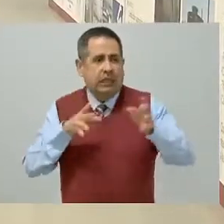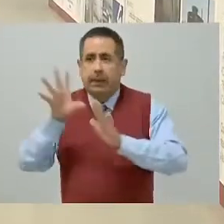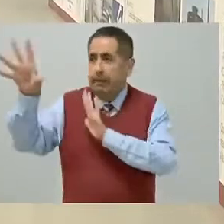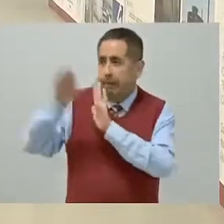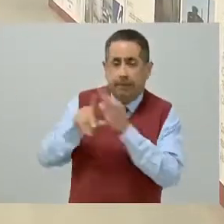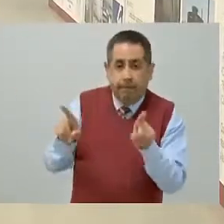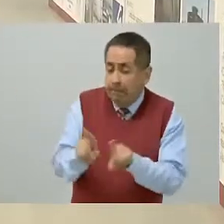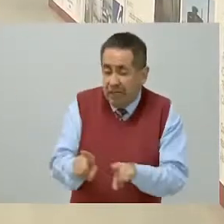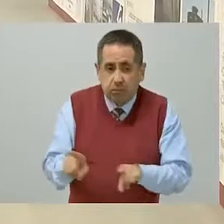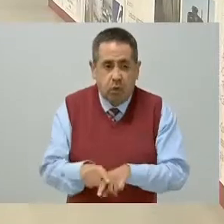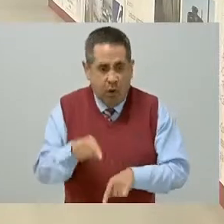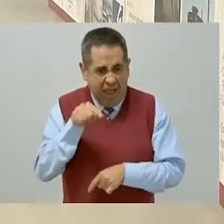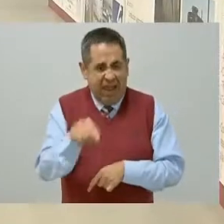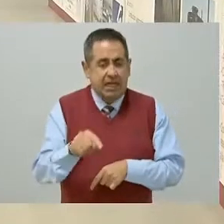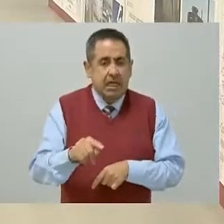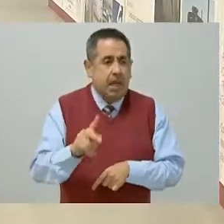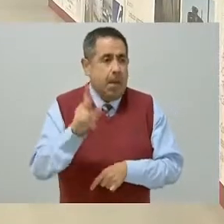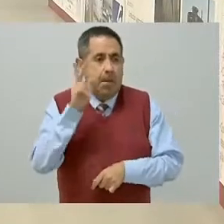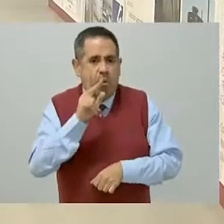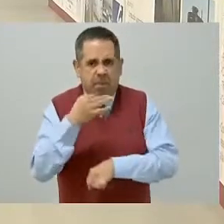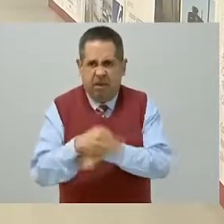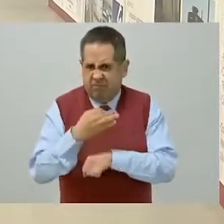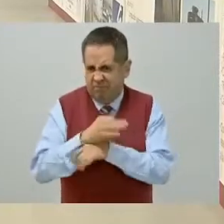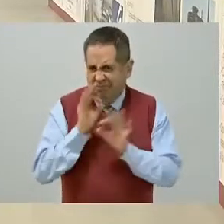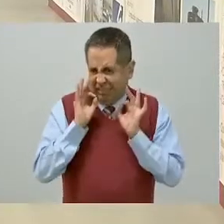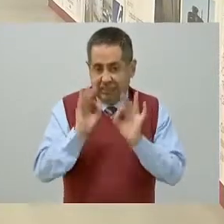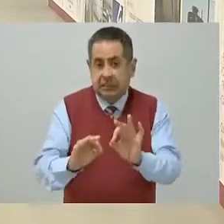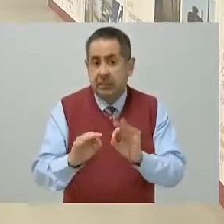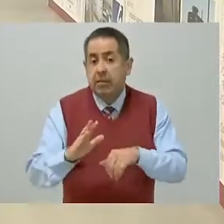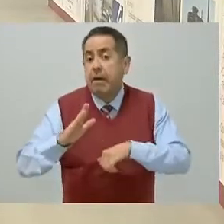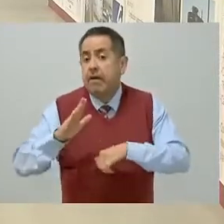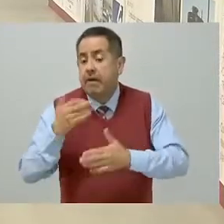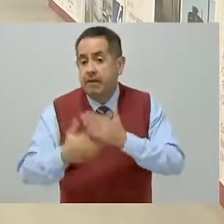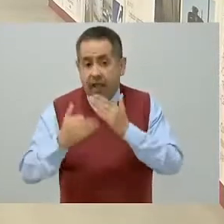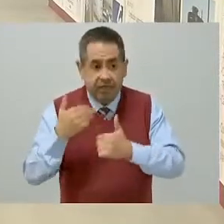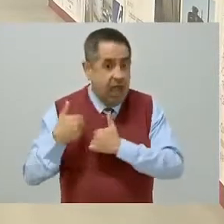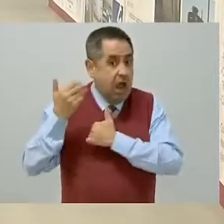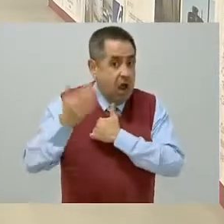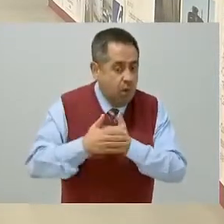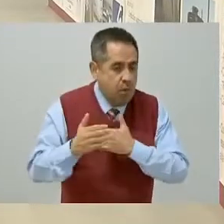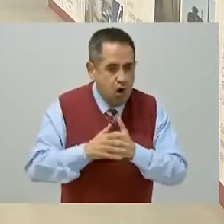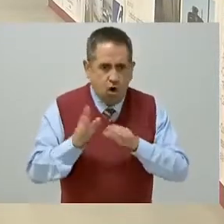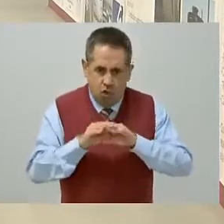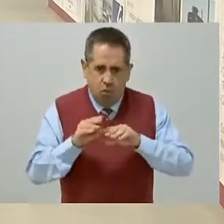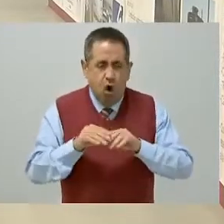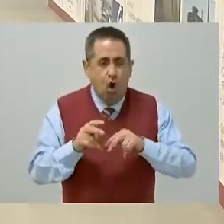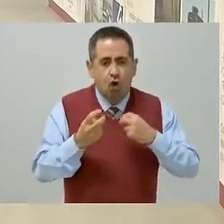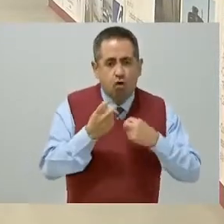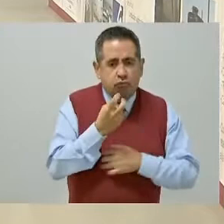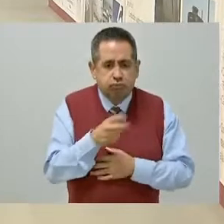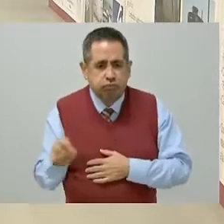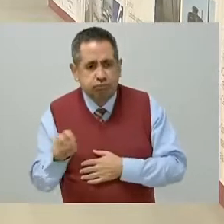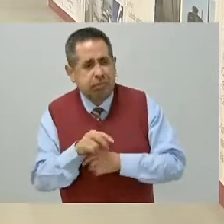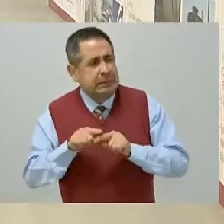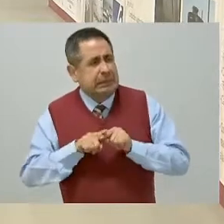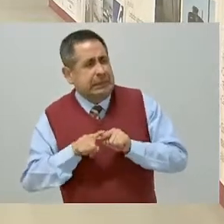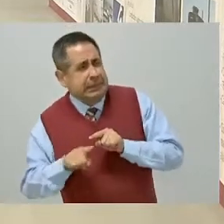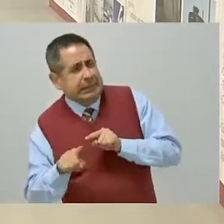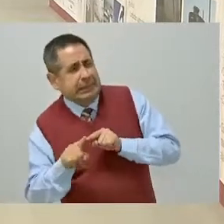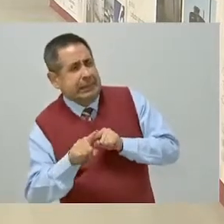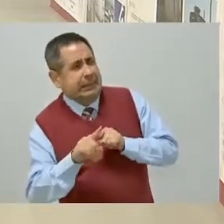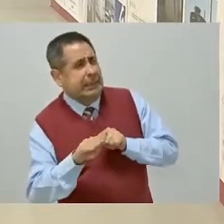es un prototipo, dado de que tenemos pendientes muy fuertes para el ascenso y descenso de la Sierra de las Cruces,